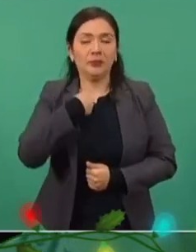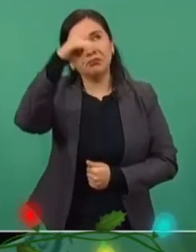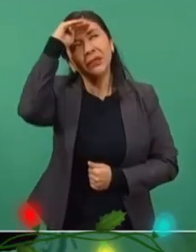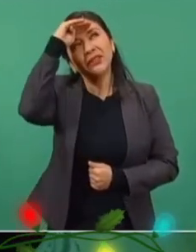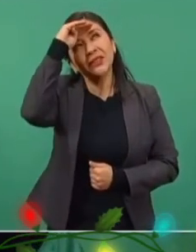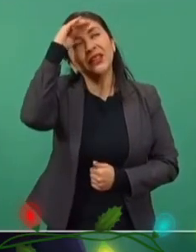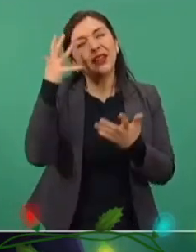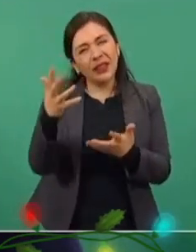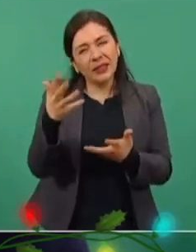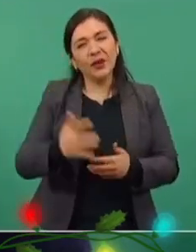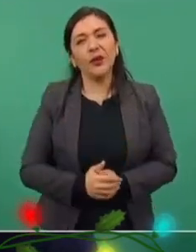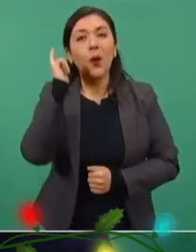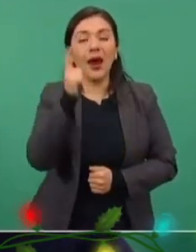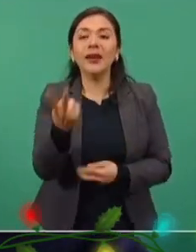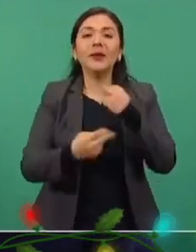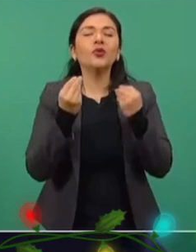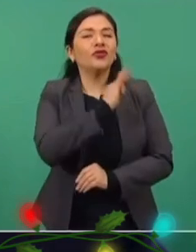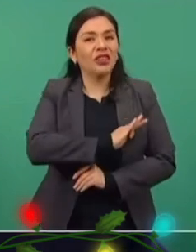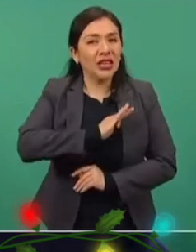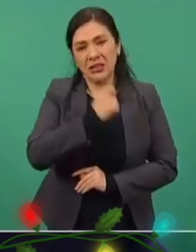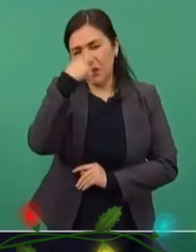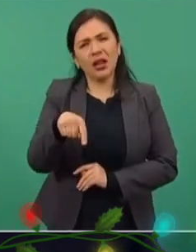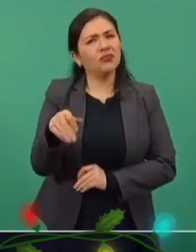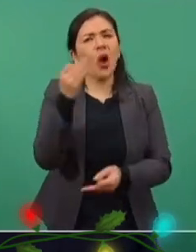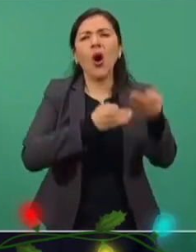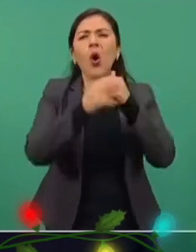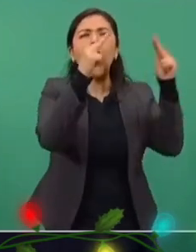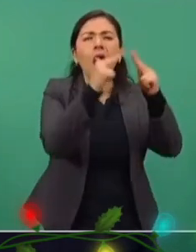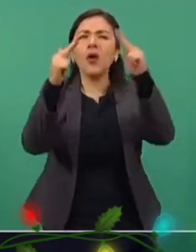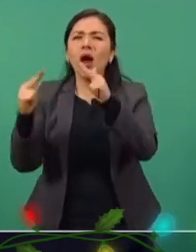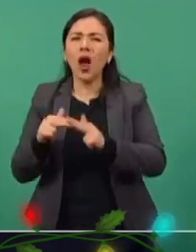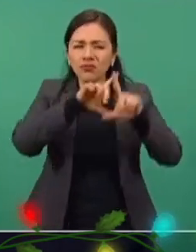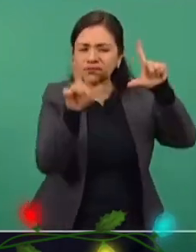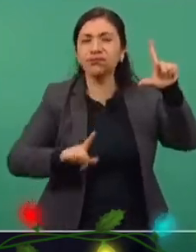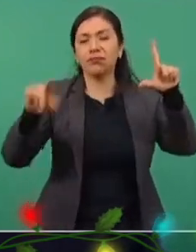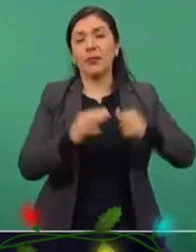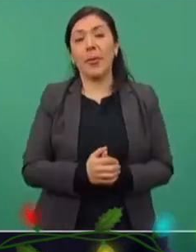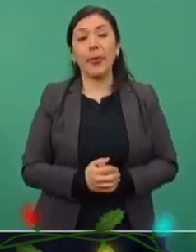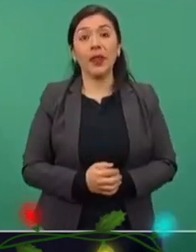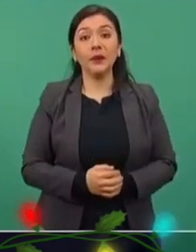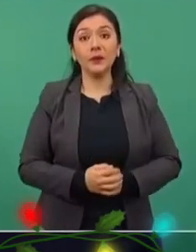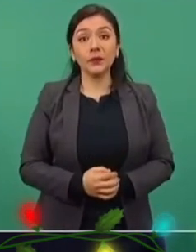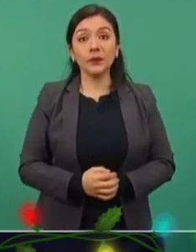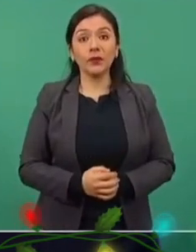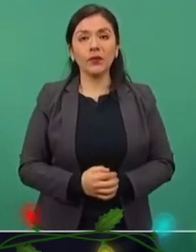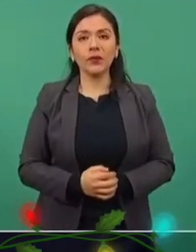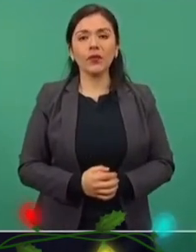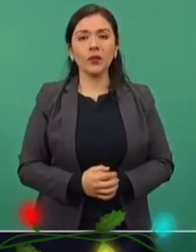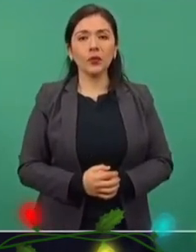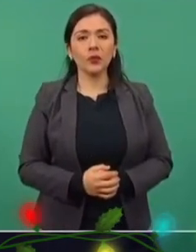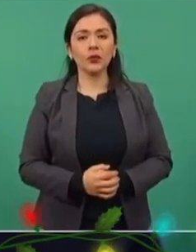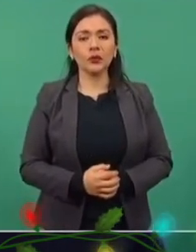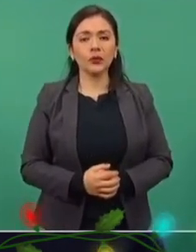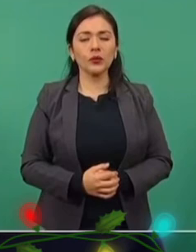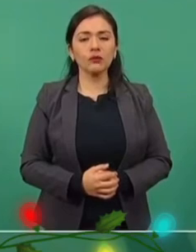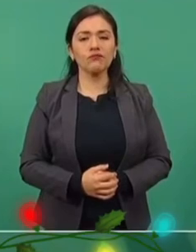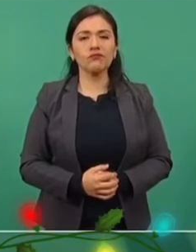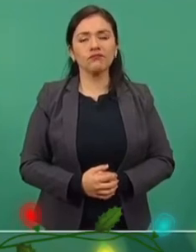que haya mucha felicidad en todos los hogares, que aun cuando hay la